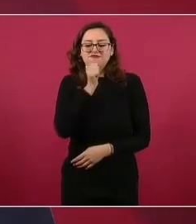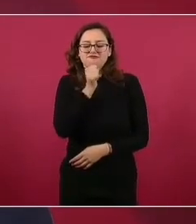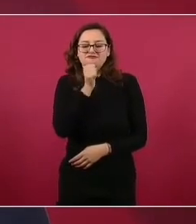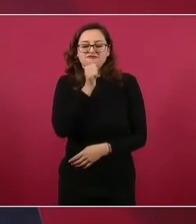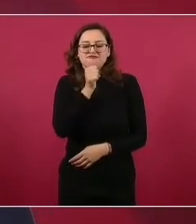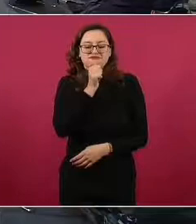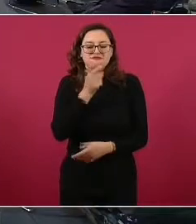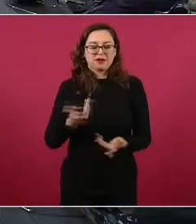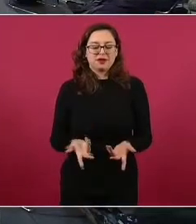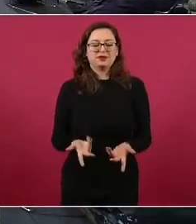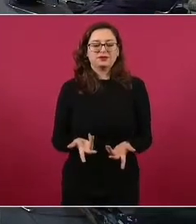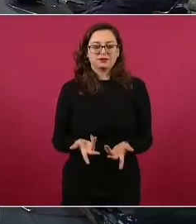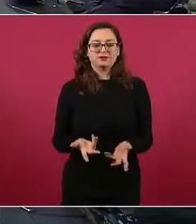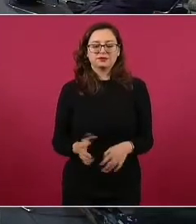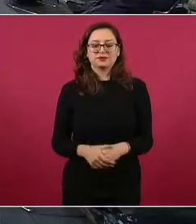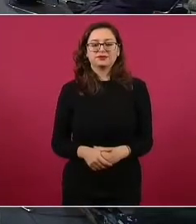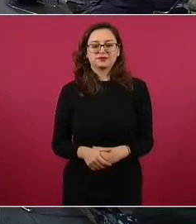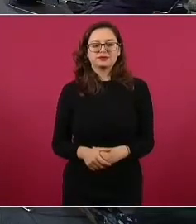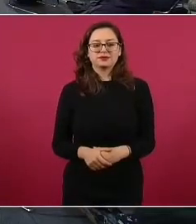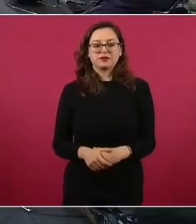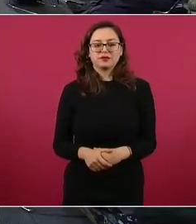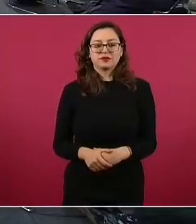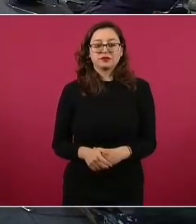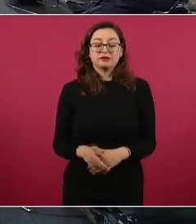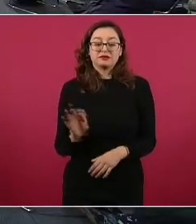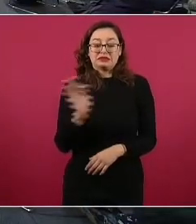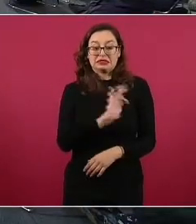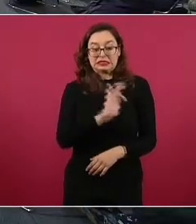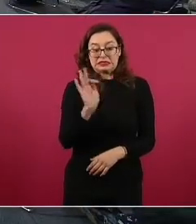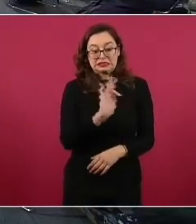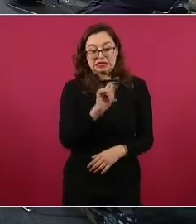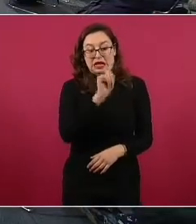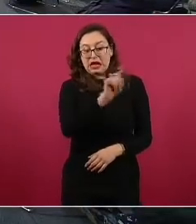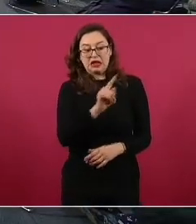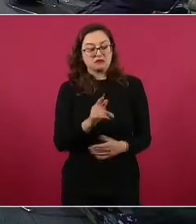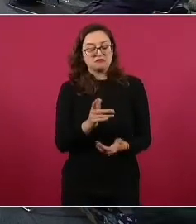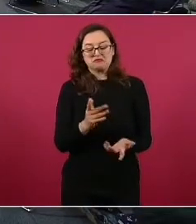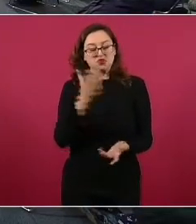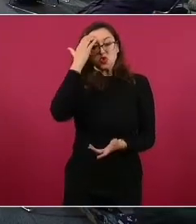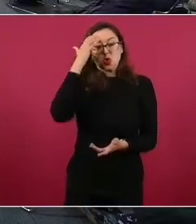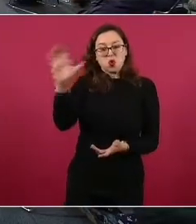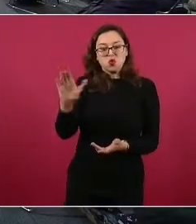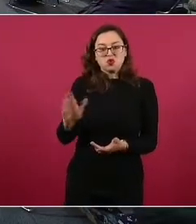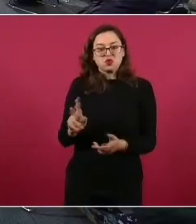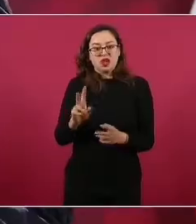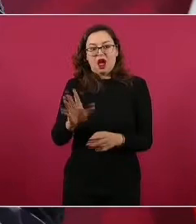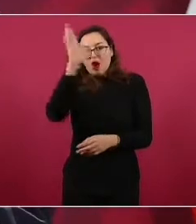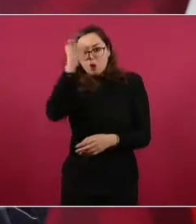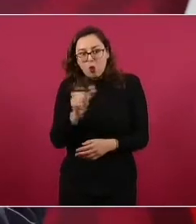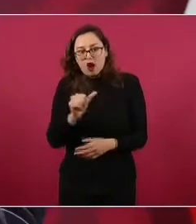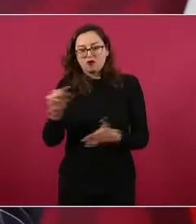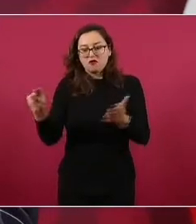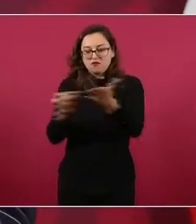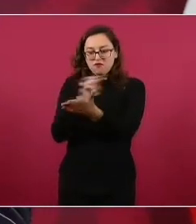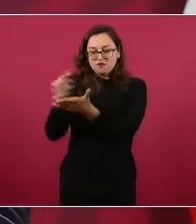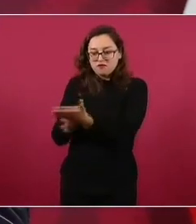Y no conocen posiblemente los pormenores. Además,